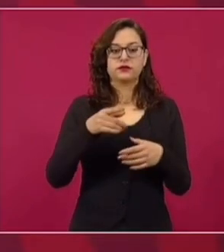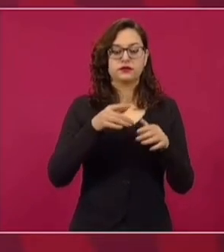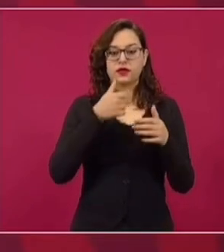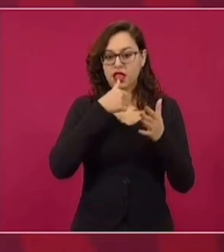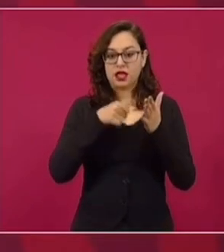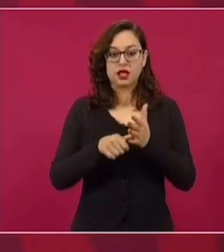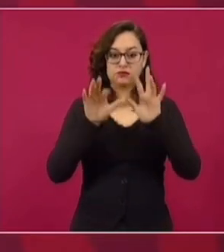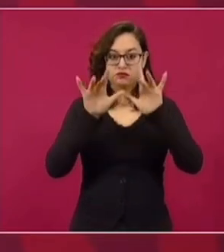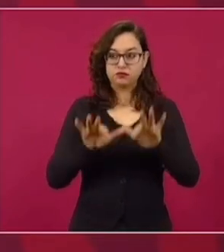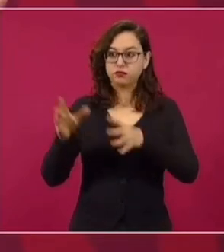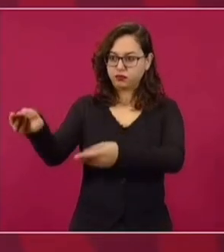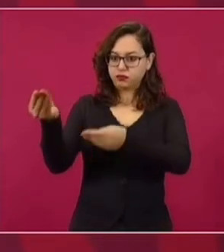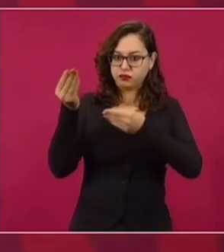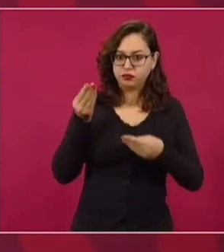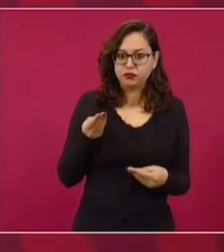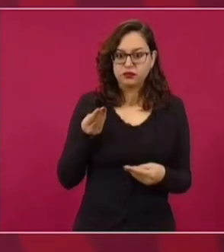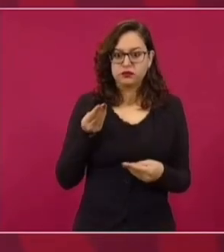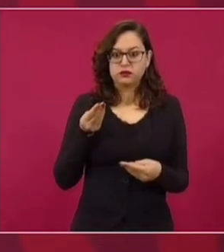de México.